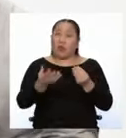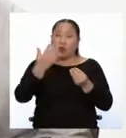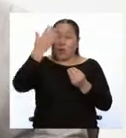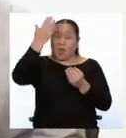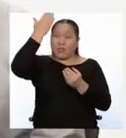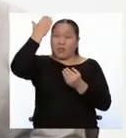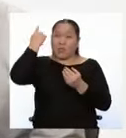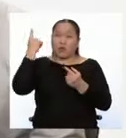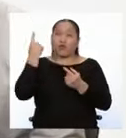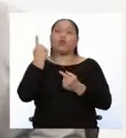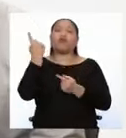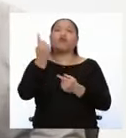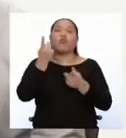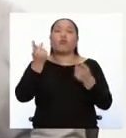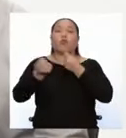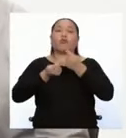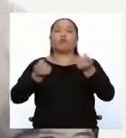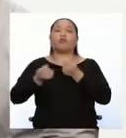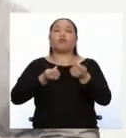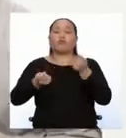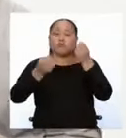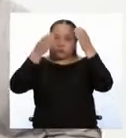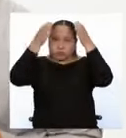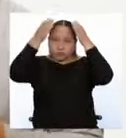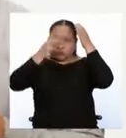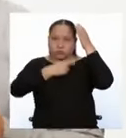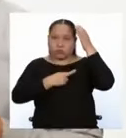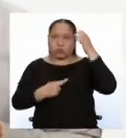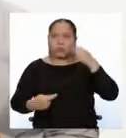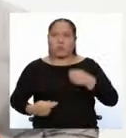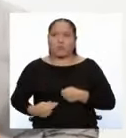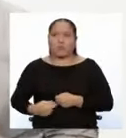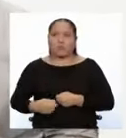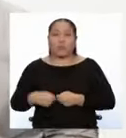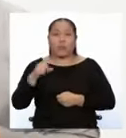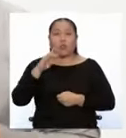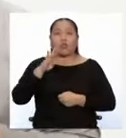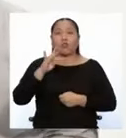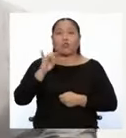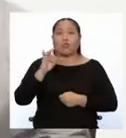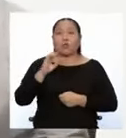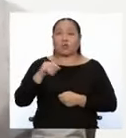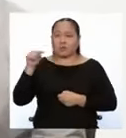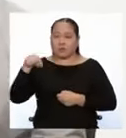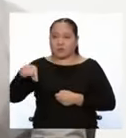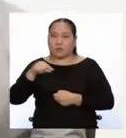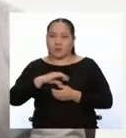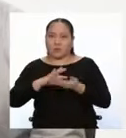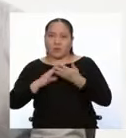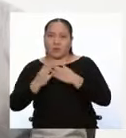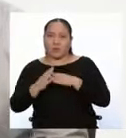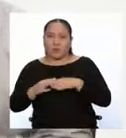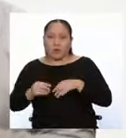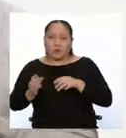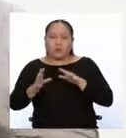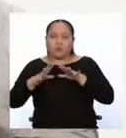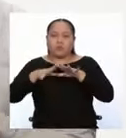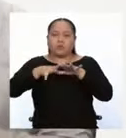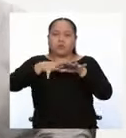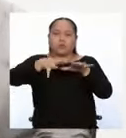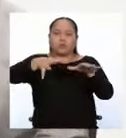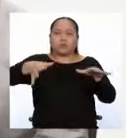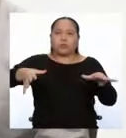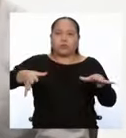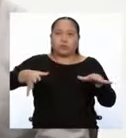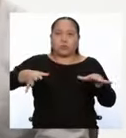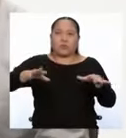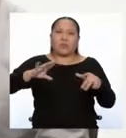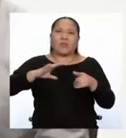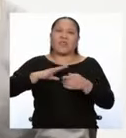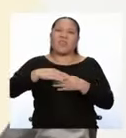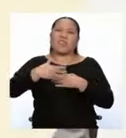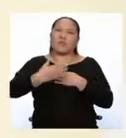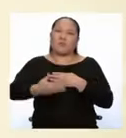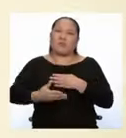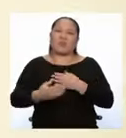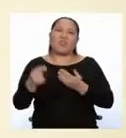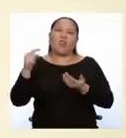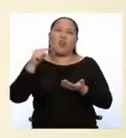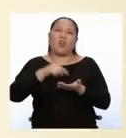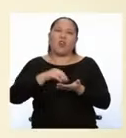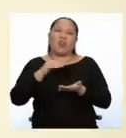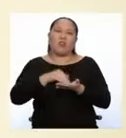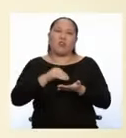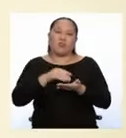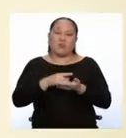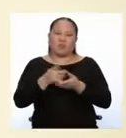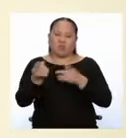Los revolucionarios burgueses establecieron una república que pronto se tornó en una dictadura. En este